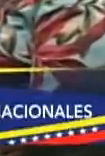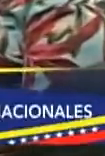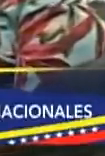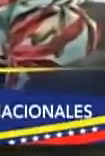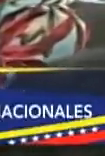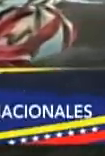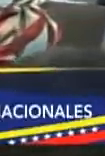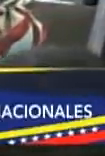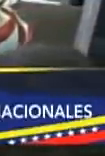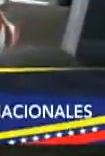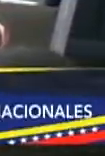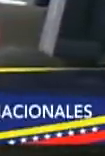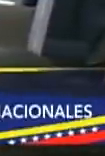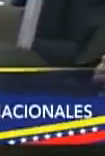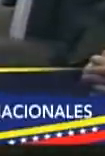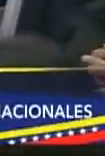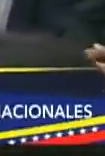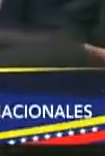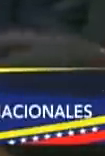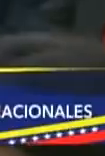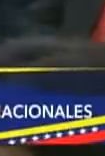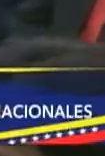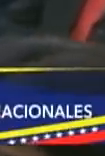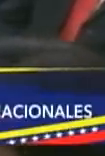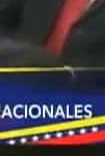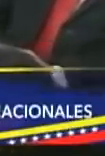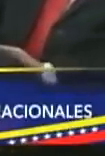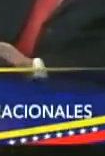acompañamiento. Bienvenidos.